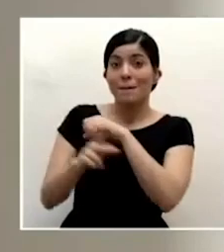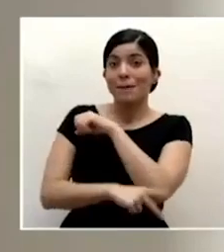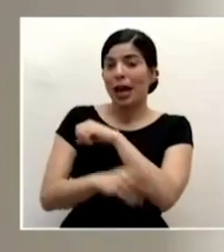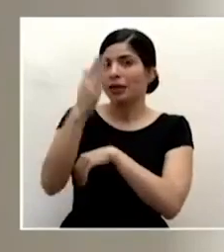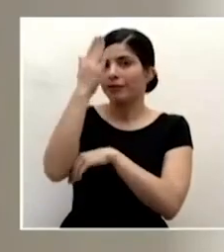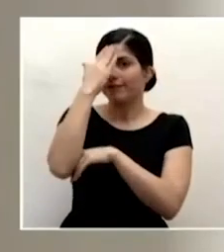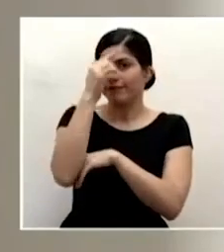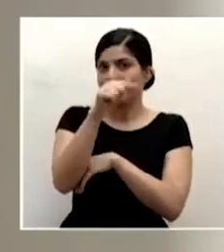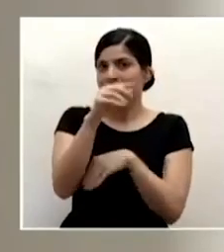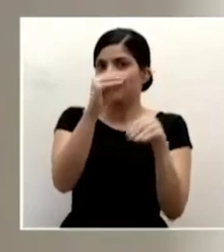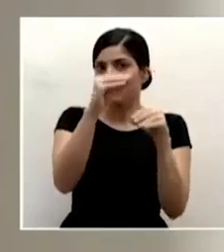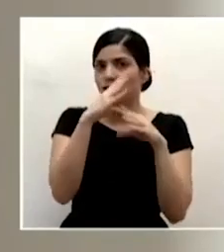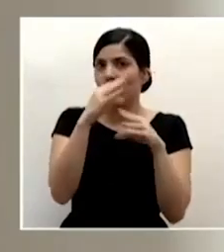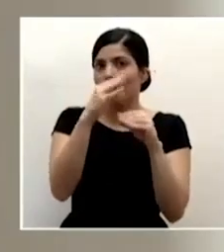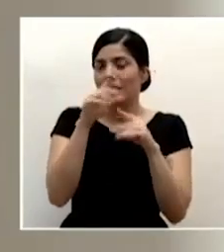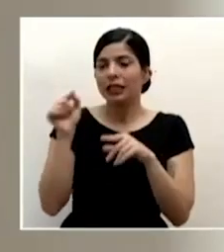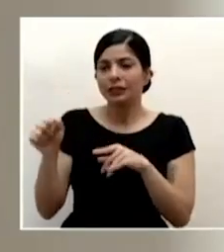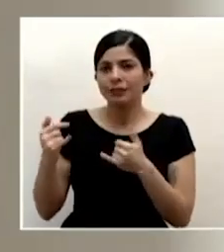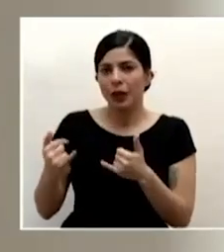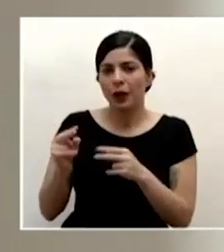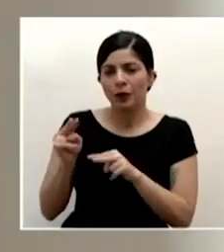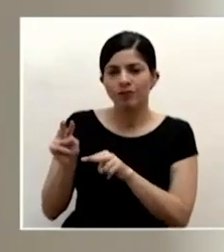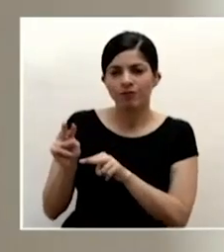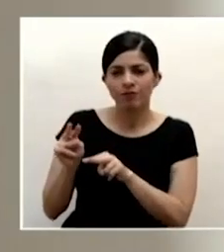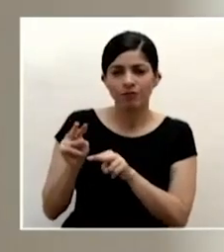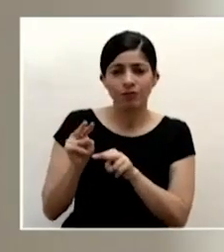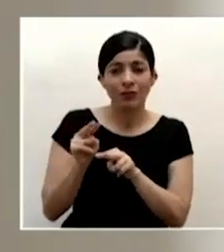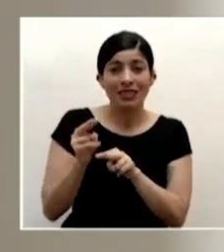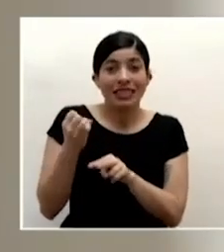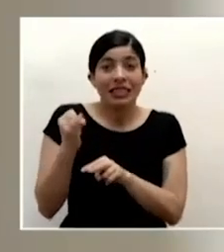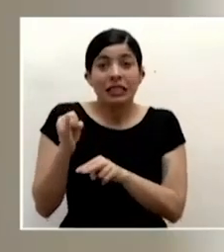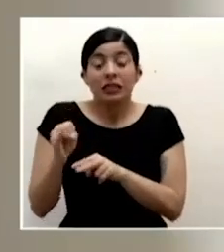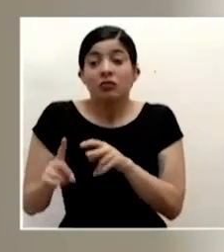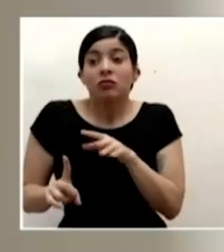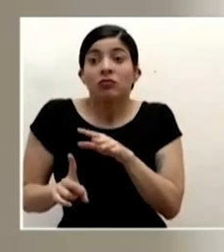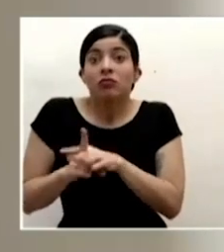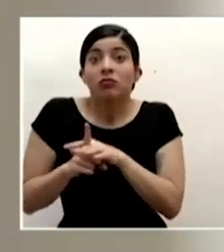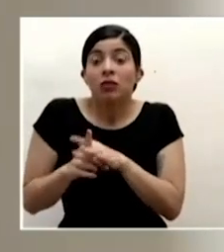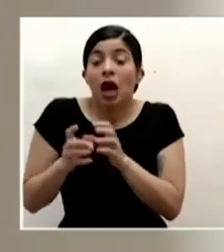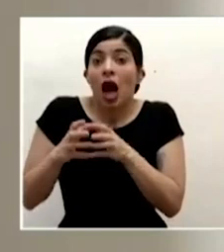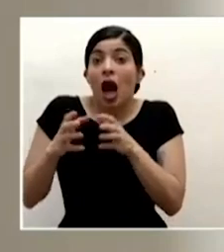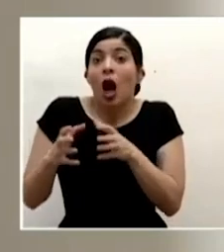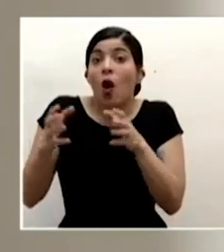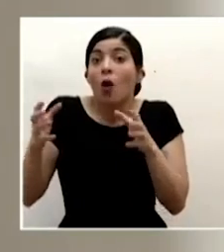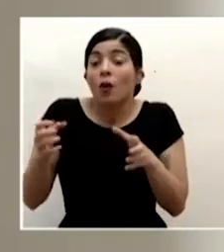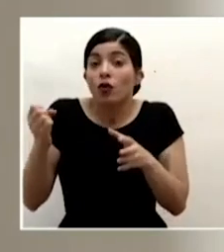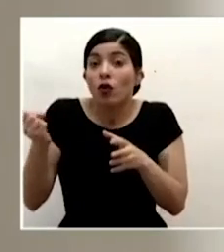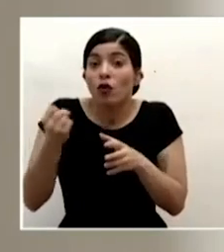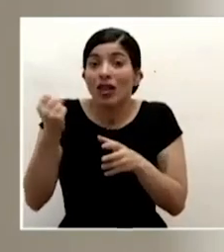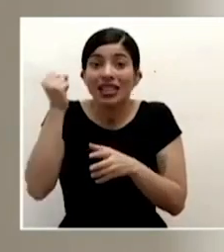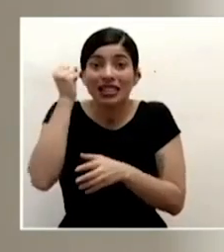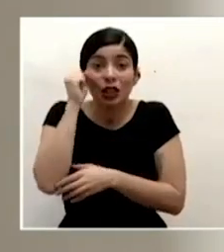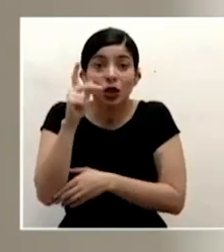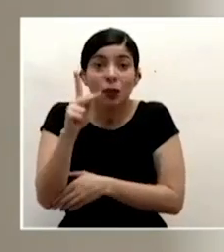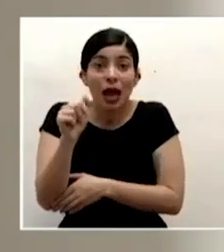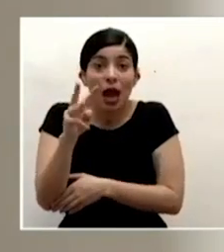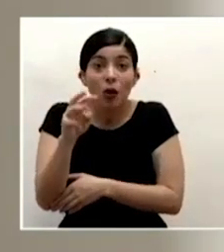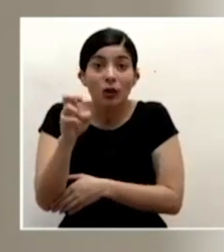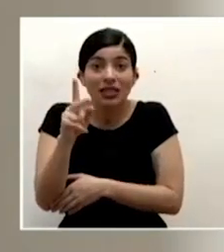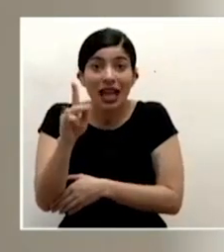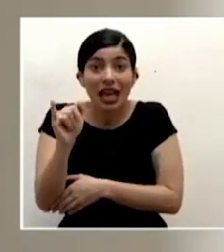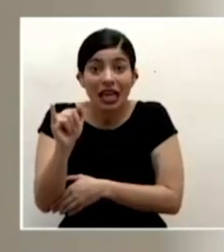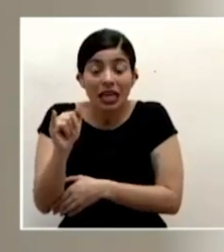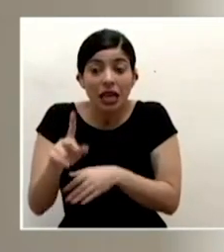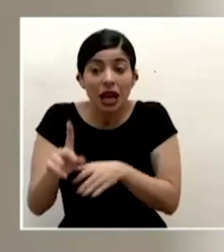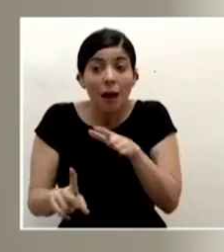vigilantes de que se ocurriera eventualmente un aumento inusitado de síndrome de kawasaki inmediatamente vendríamos si existe